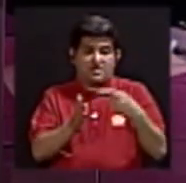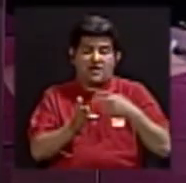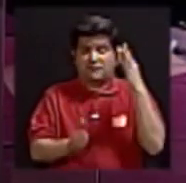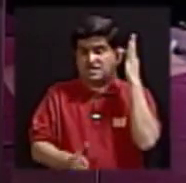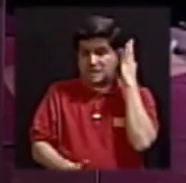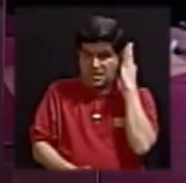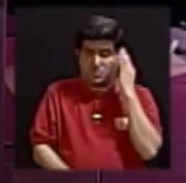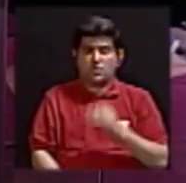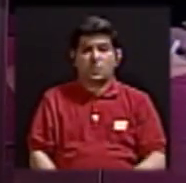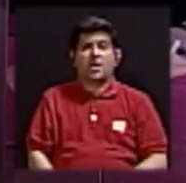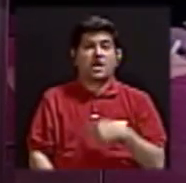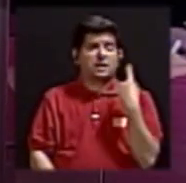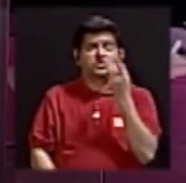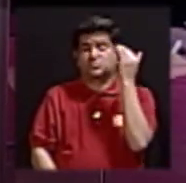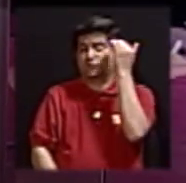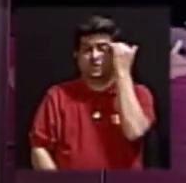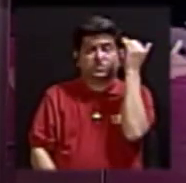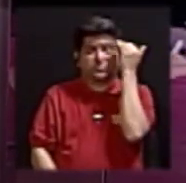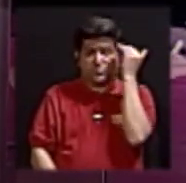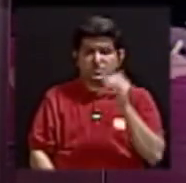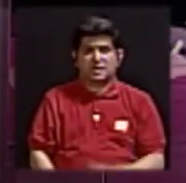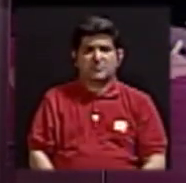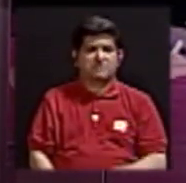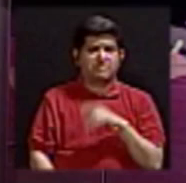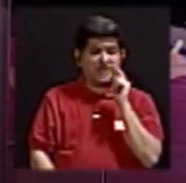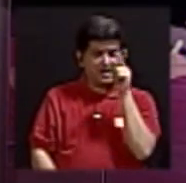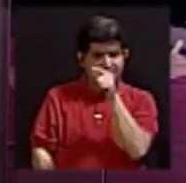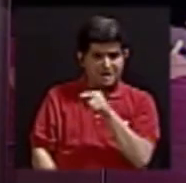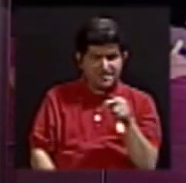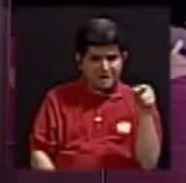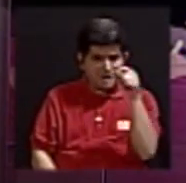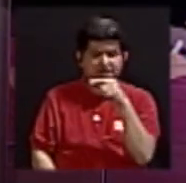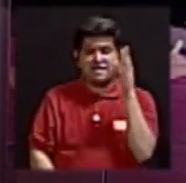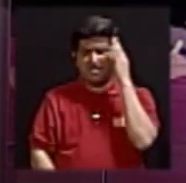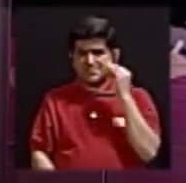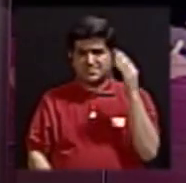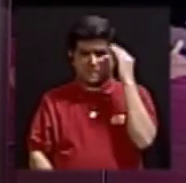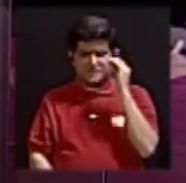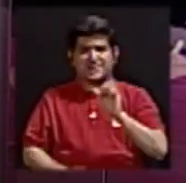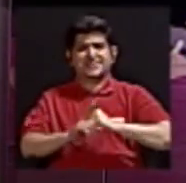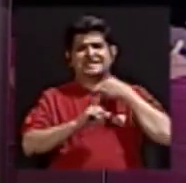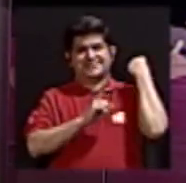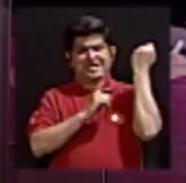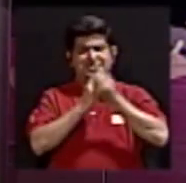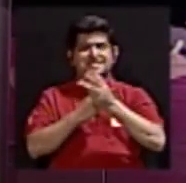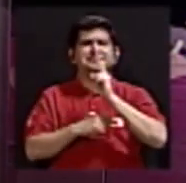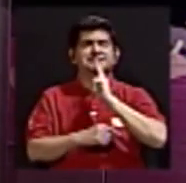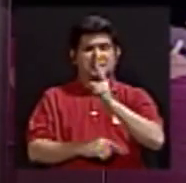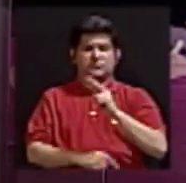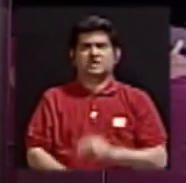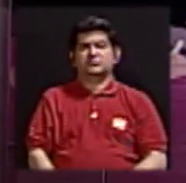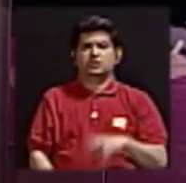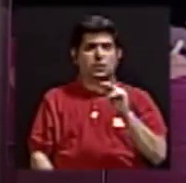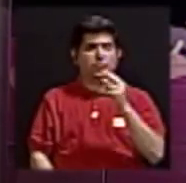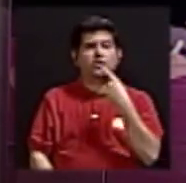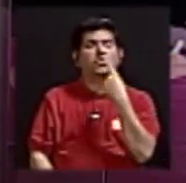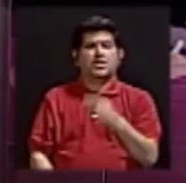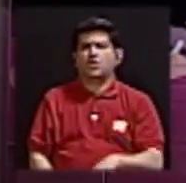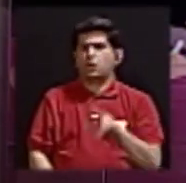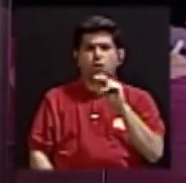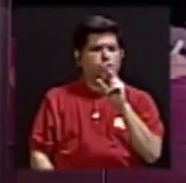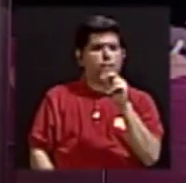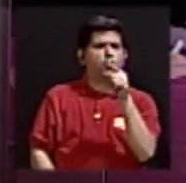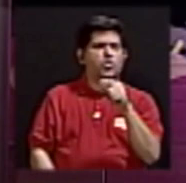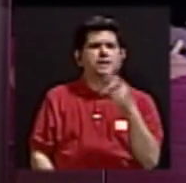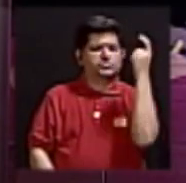mujeres con solo saber que lo que ellas están experimentando es una situación real y no es una situación que le dijeron, no, es que